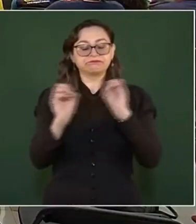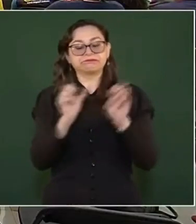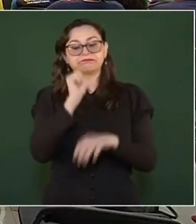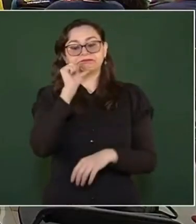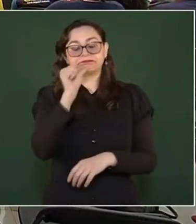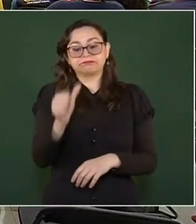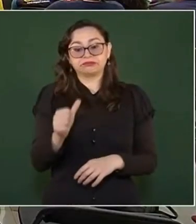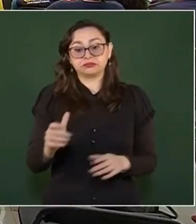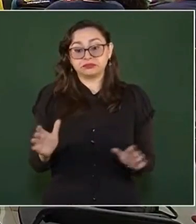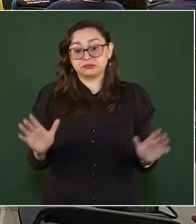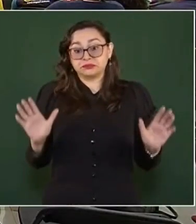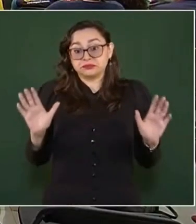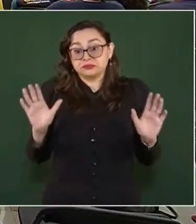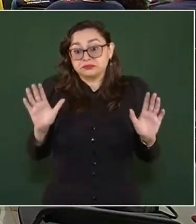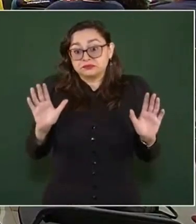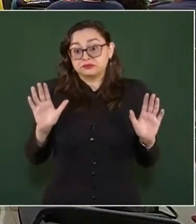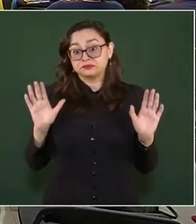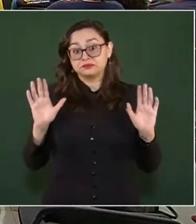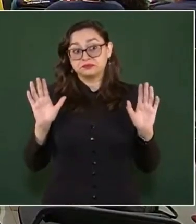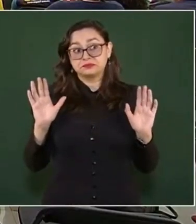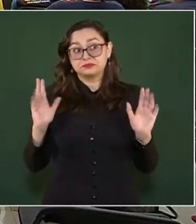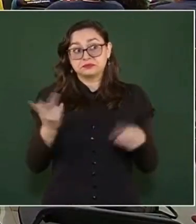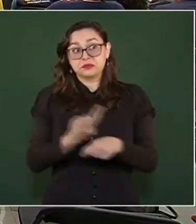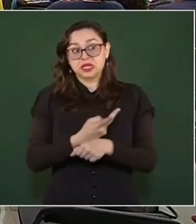Pues ahí se las dejo nada más como un dato.